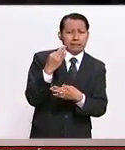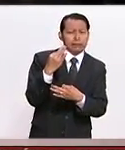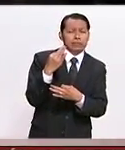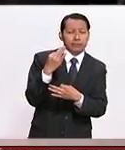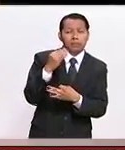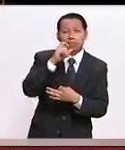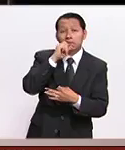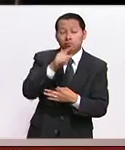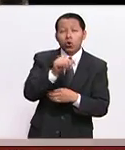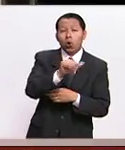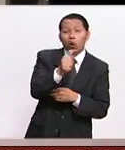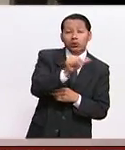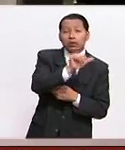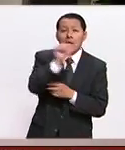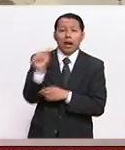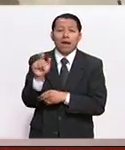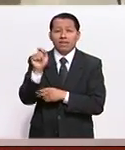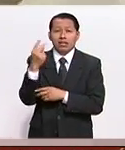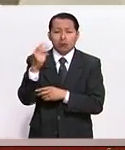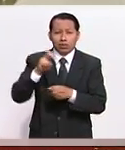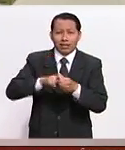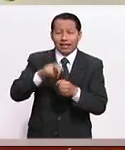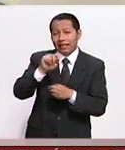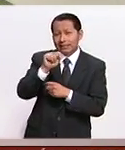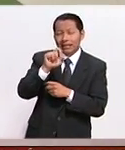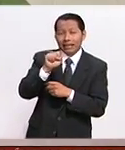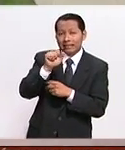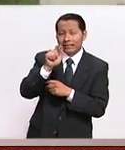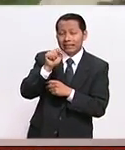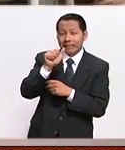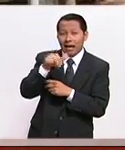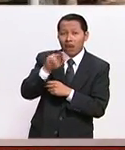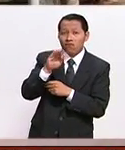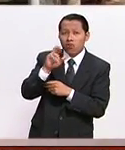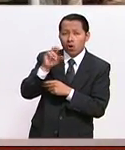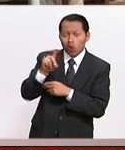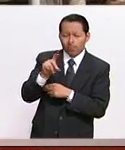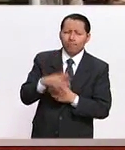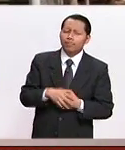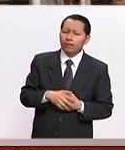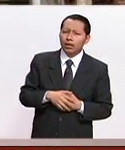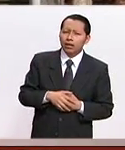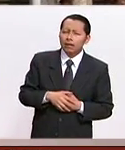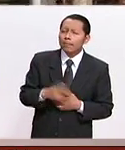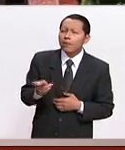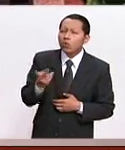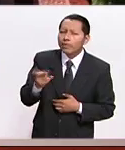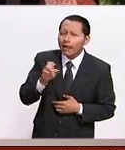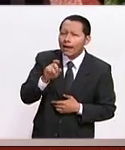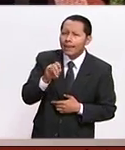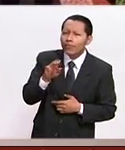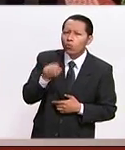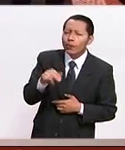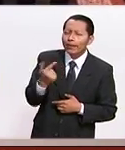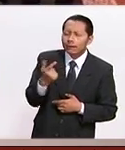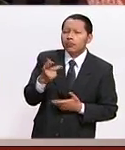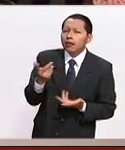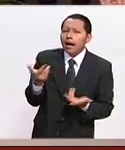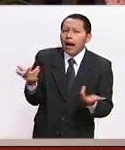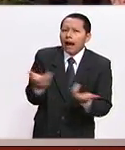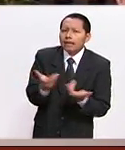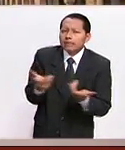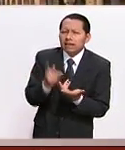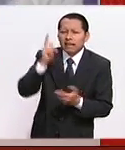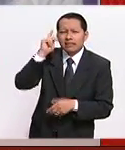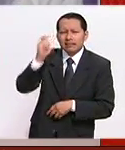allá desde el 11 al 22 en Stanford. Exactamente Edwin, ¿qué es lo que vas a hacer? ¿Cuáles son tus estudios? Y